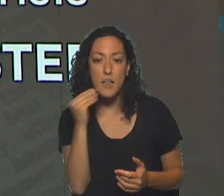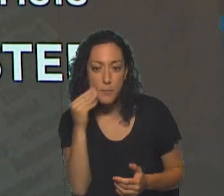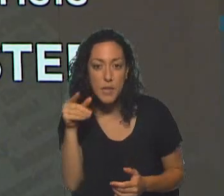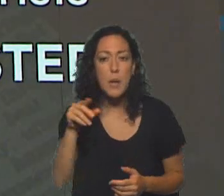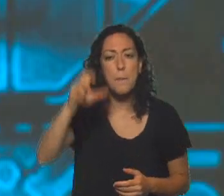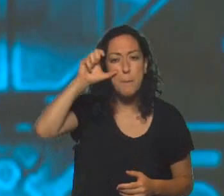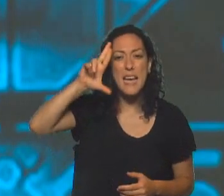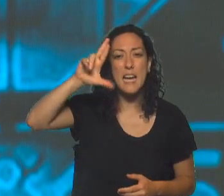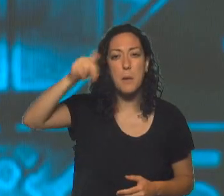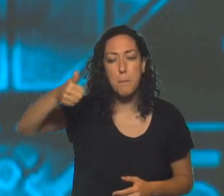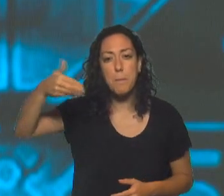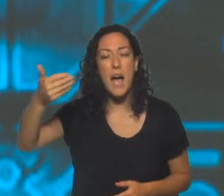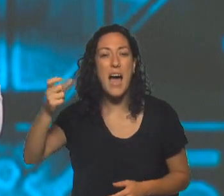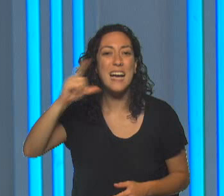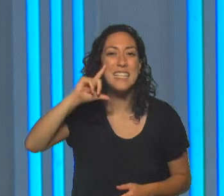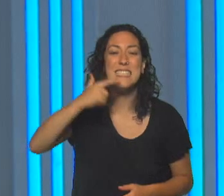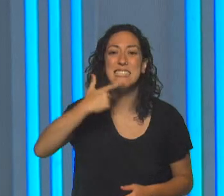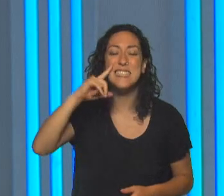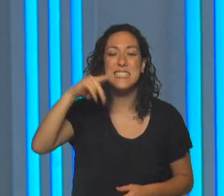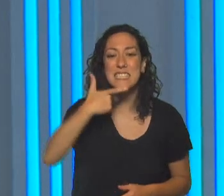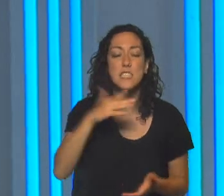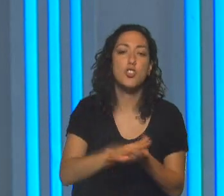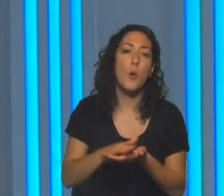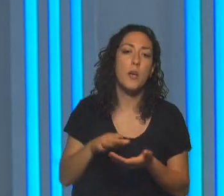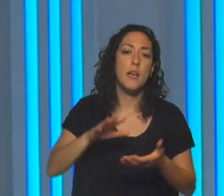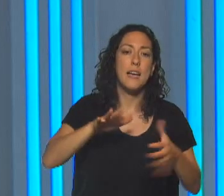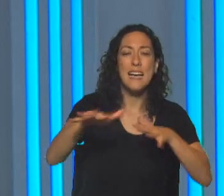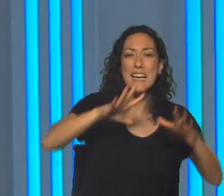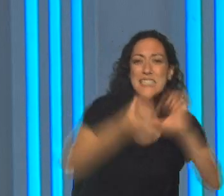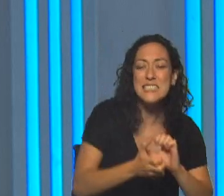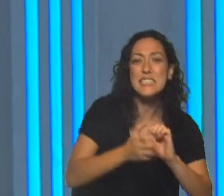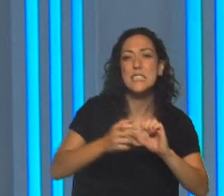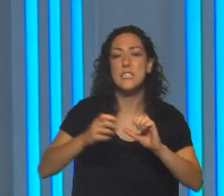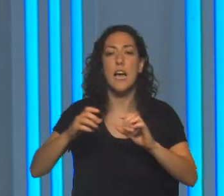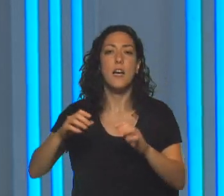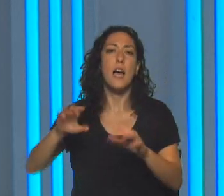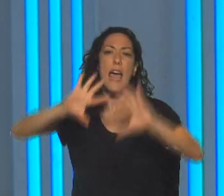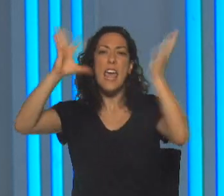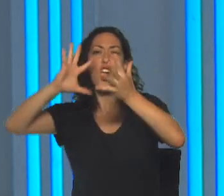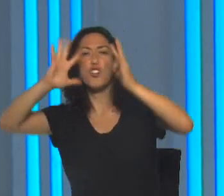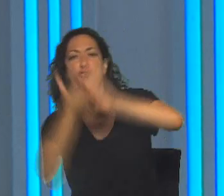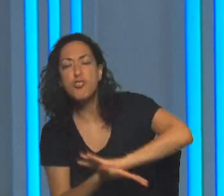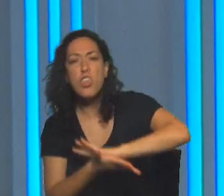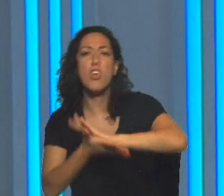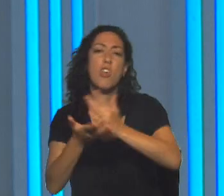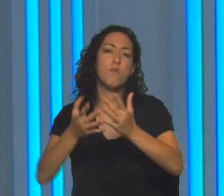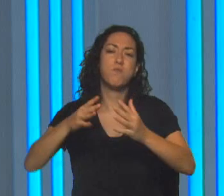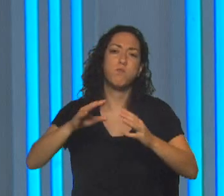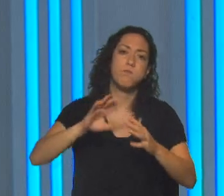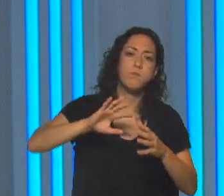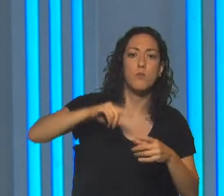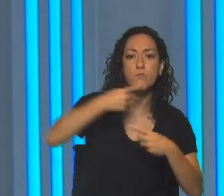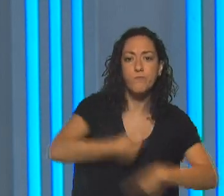Permacrisis, ¿qué es permacrisis? Y tiene que ver con la crisis, con el cambio climático, con el ecocidio y también con la inflación que sufre